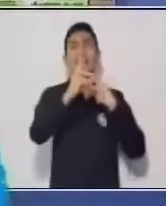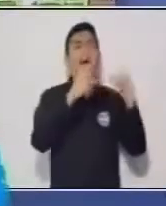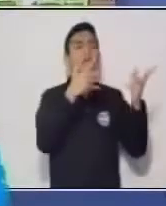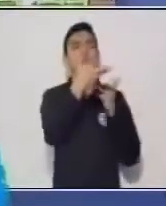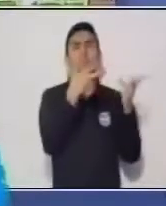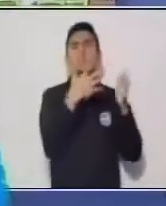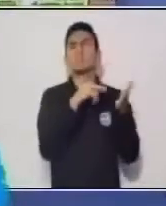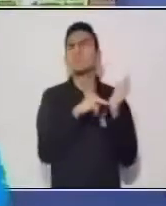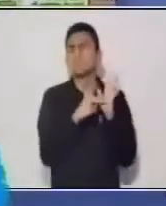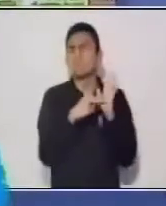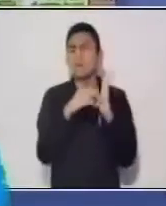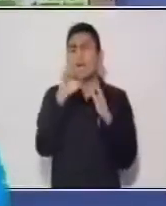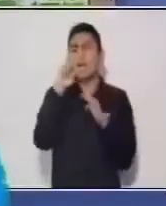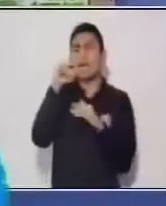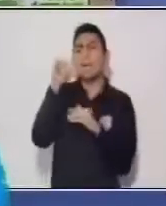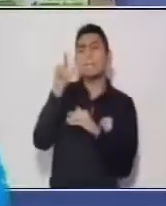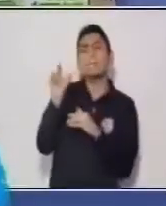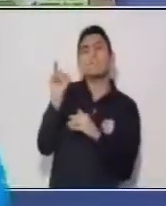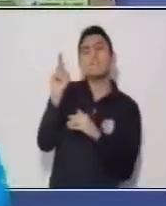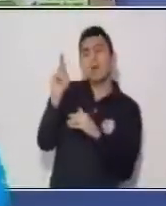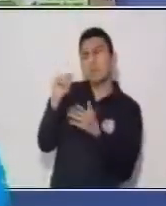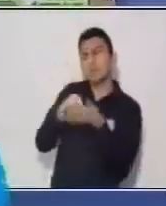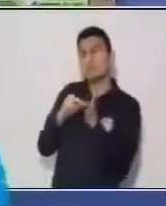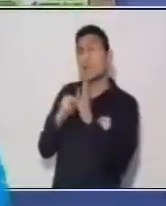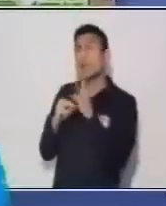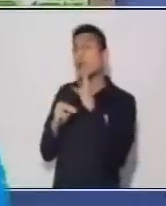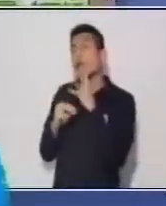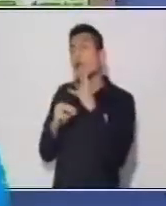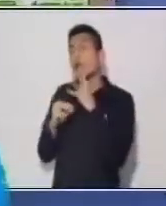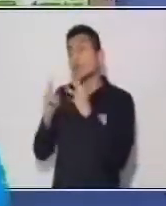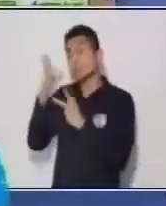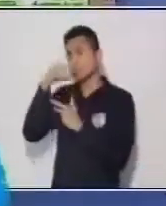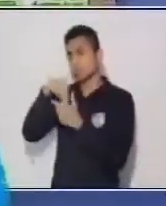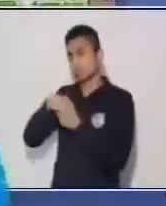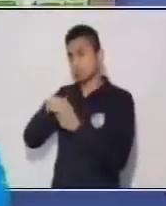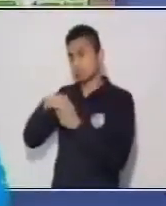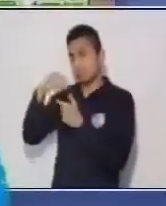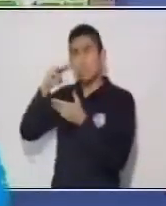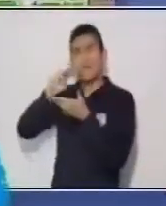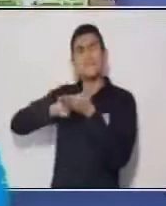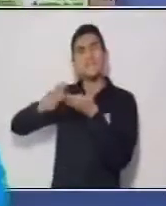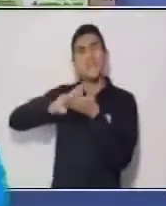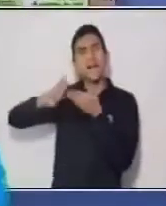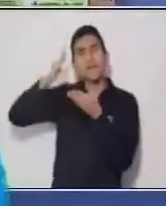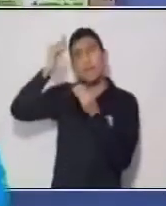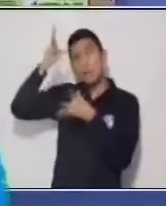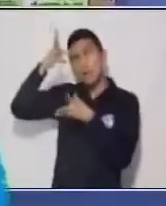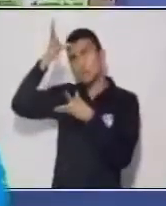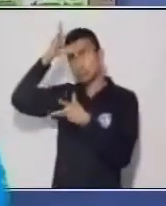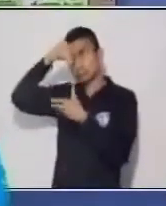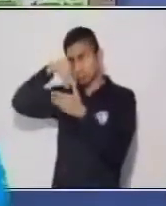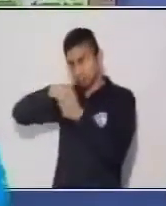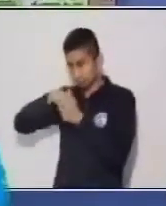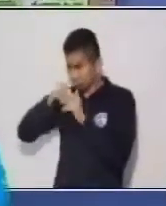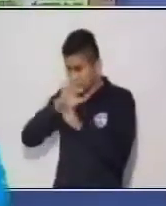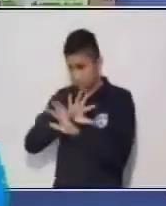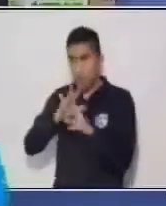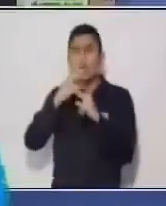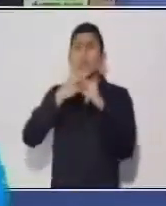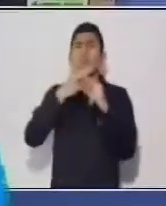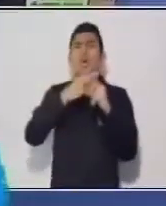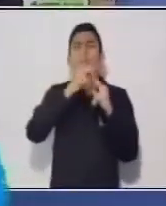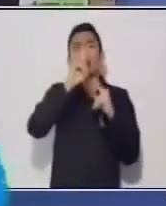el emisor será un locutor, el mensaje será la información y el receptor será un